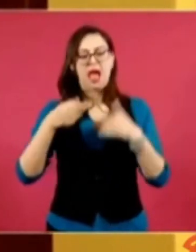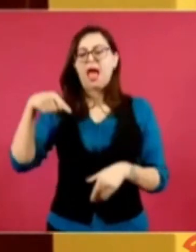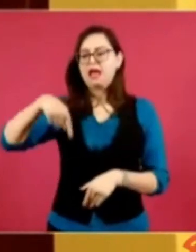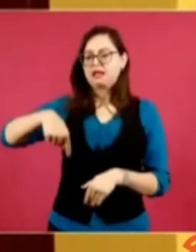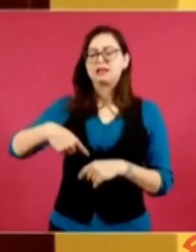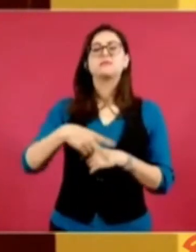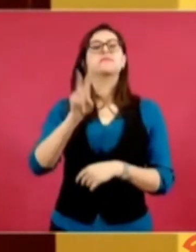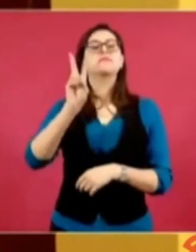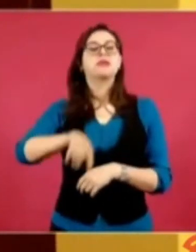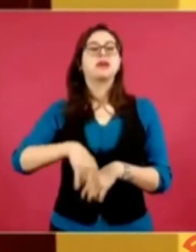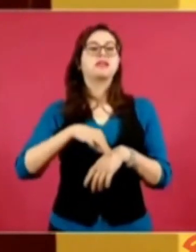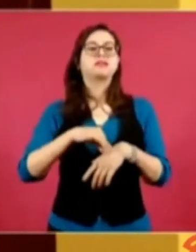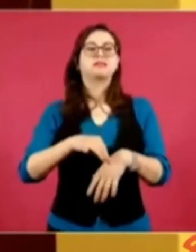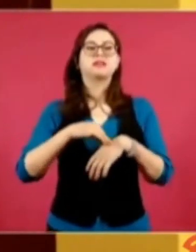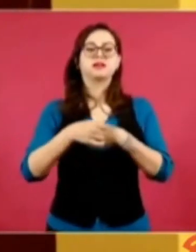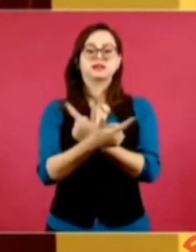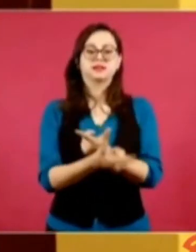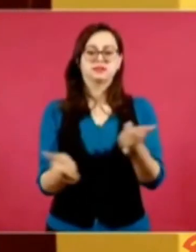verdaderamente libre